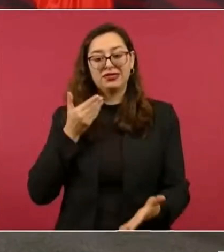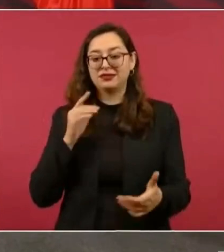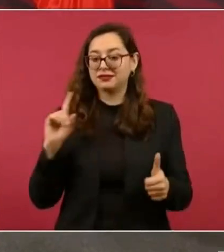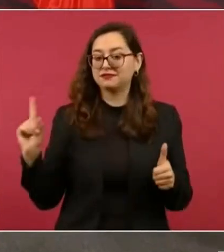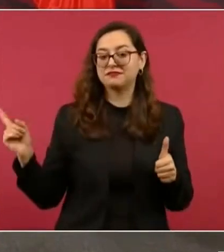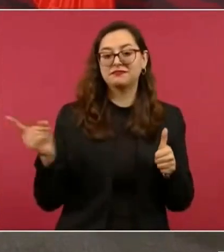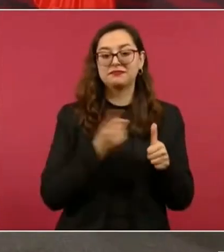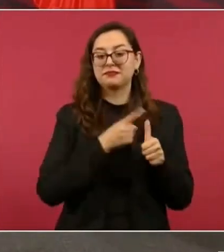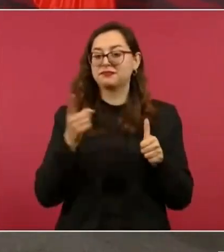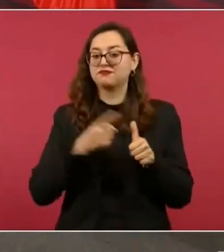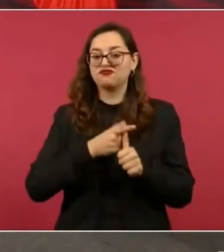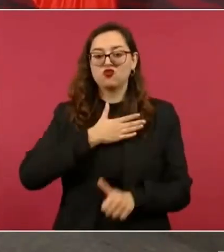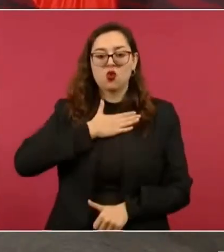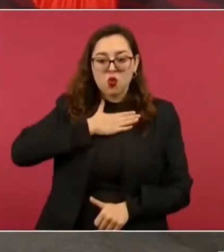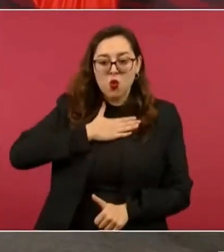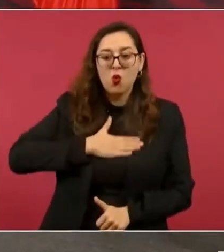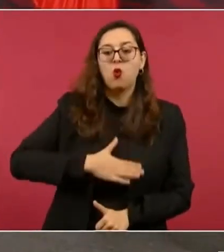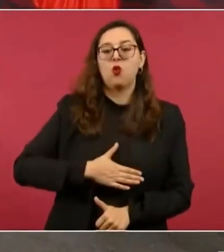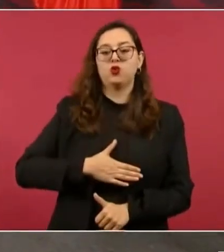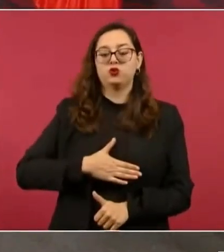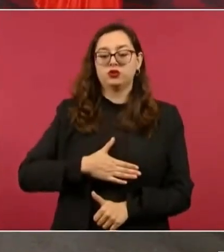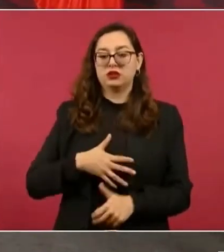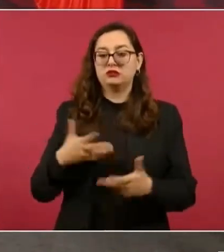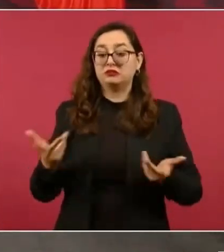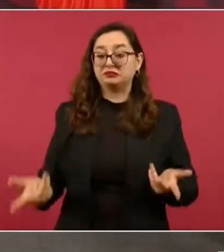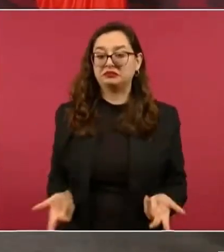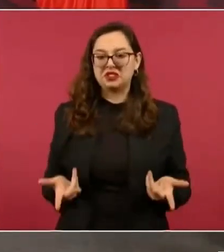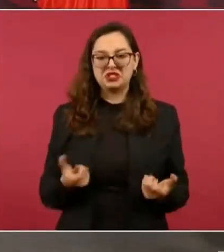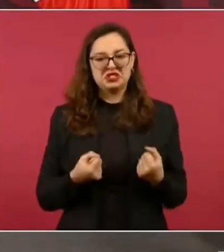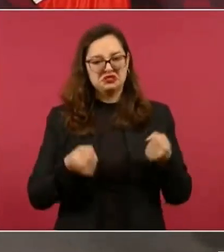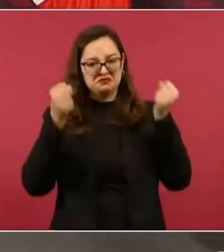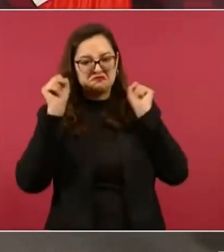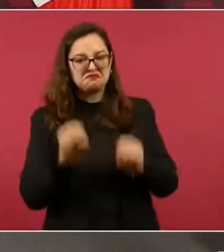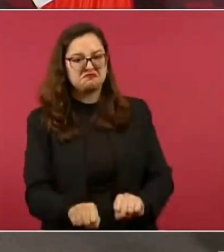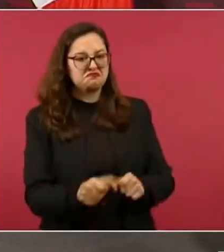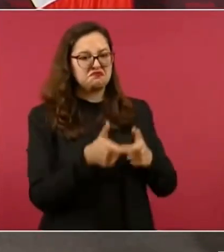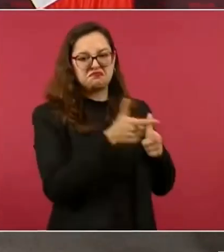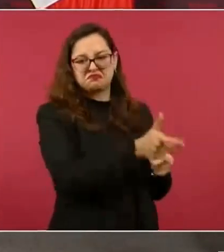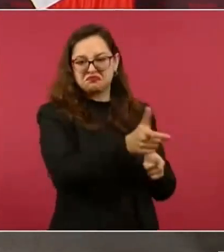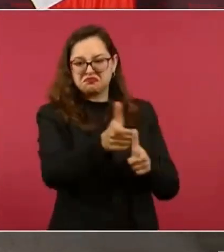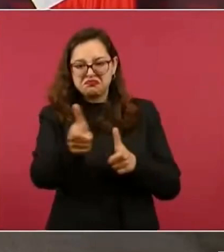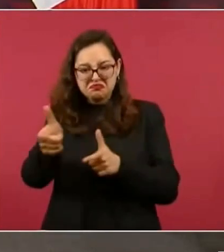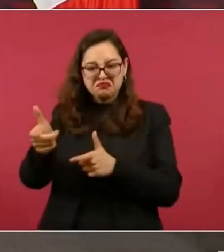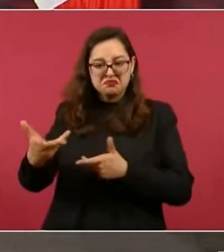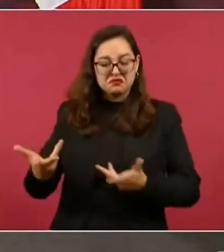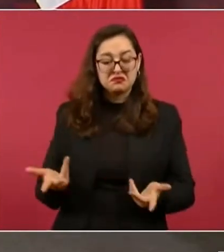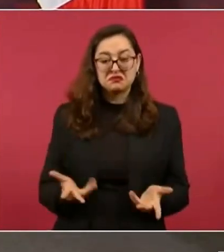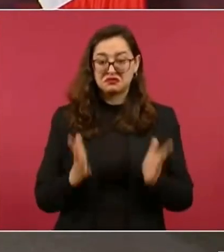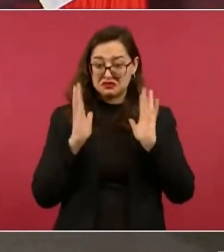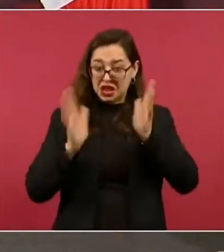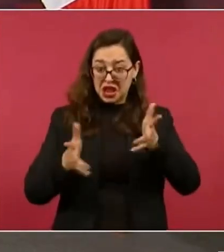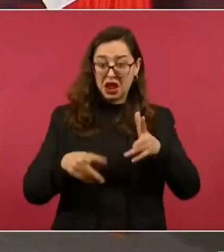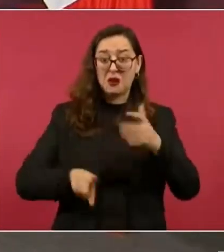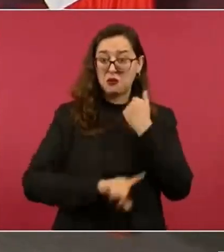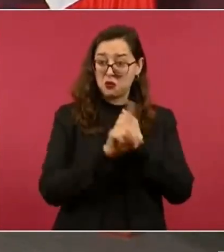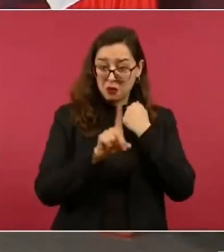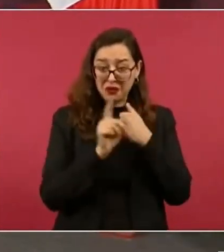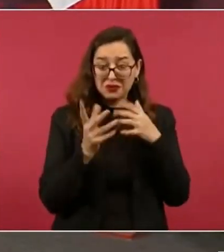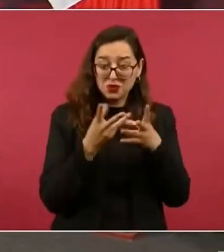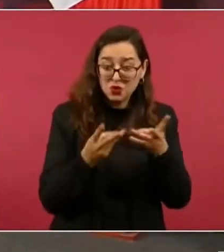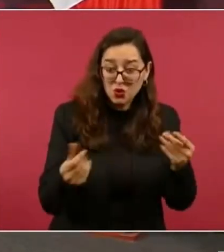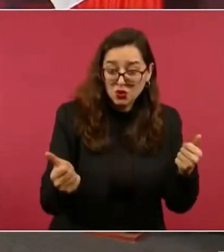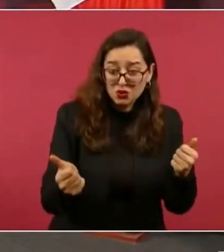sólo con el uso de la fuerza, de manera coercitiva.